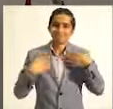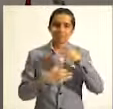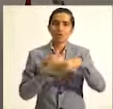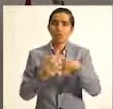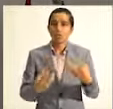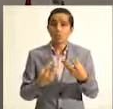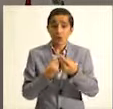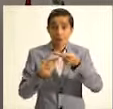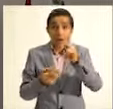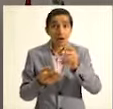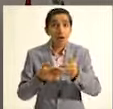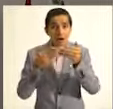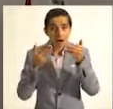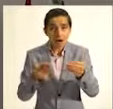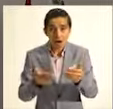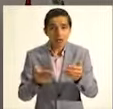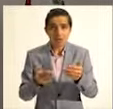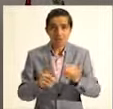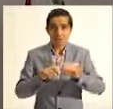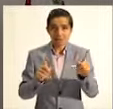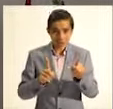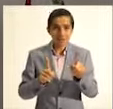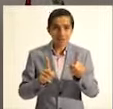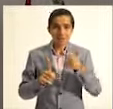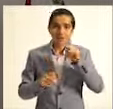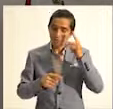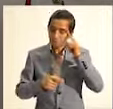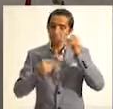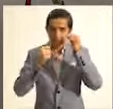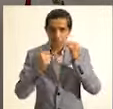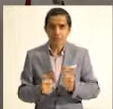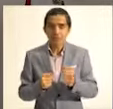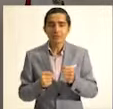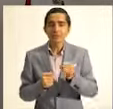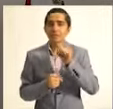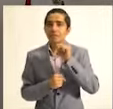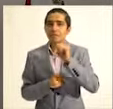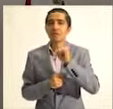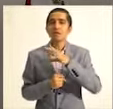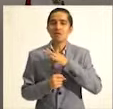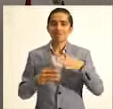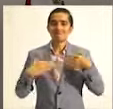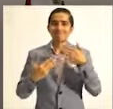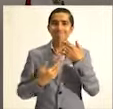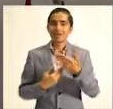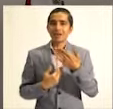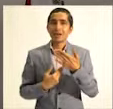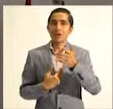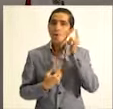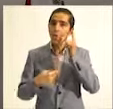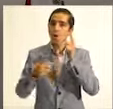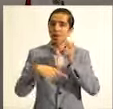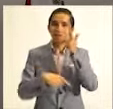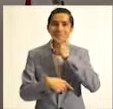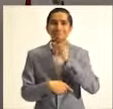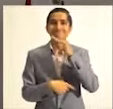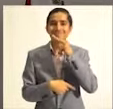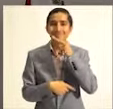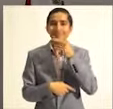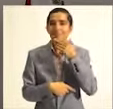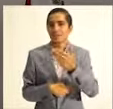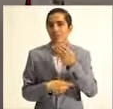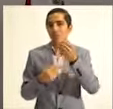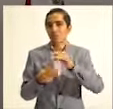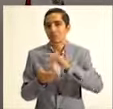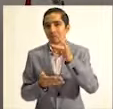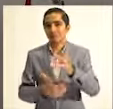juntas y juntos. Hoy las cosas son diferentes, pero estoy seguro que la vamos a pasar bien. Disfruta la noche